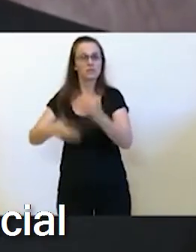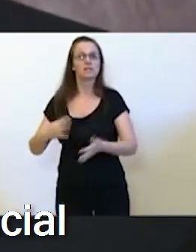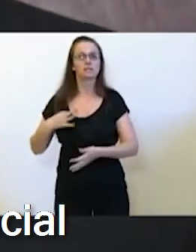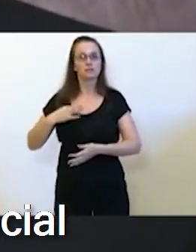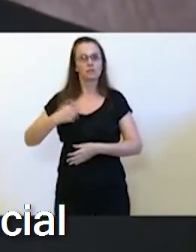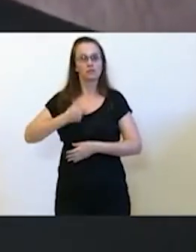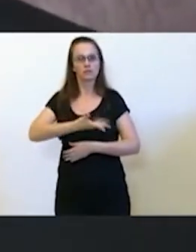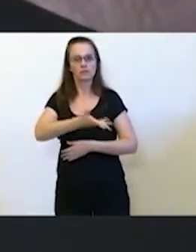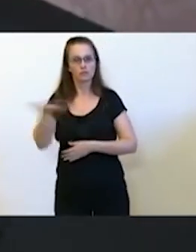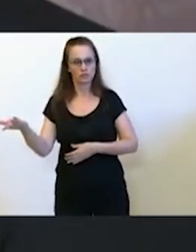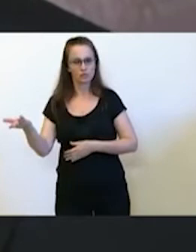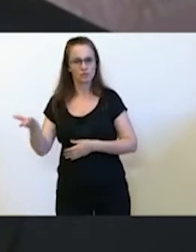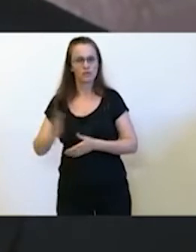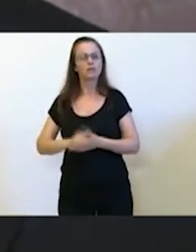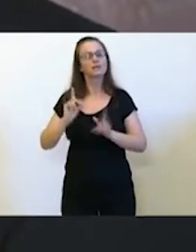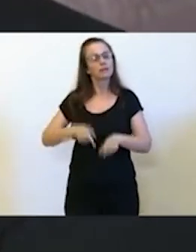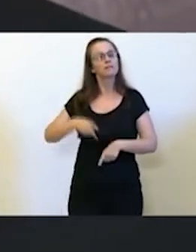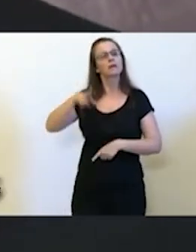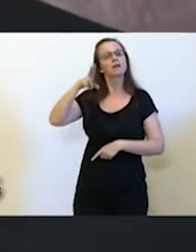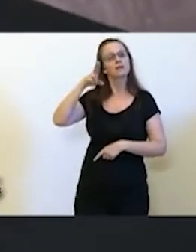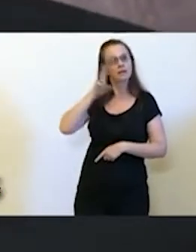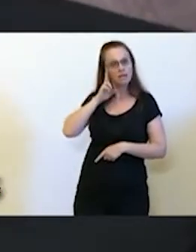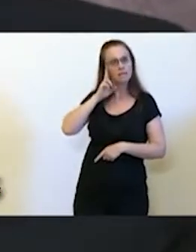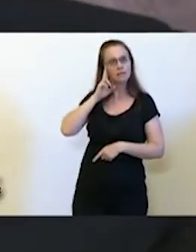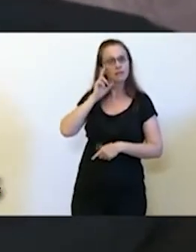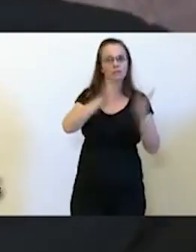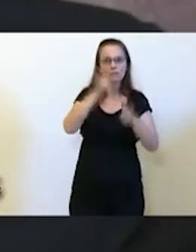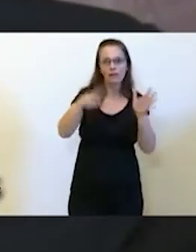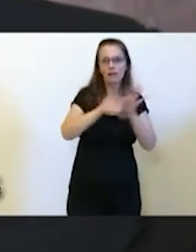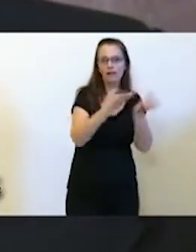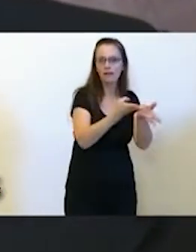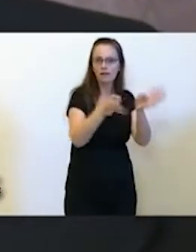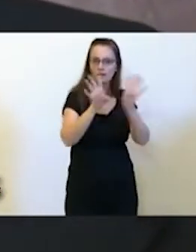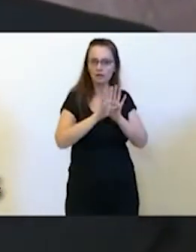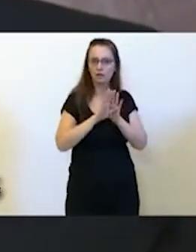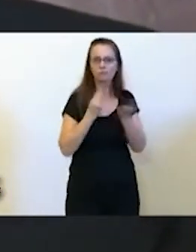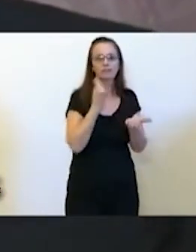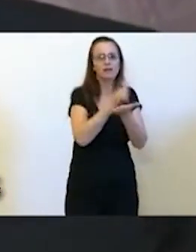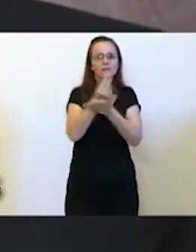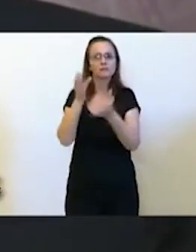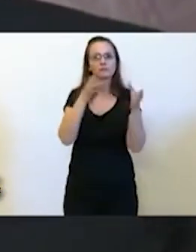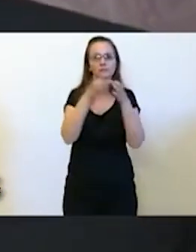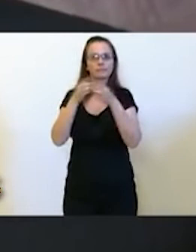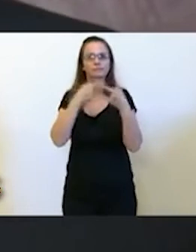y con el respeto de los legisladores y dirigentes de todos los partidos.